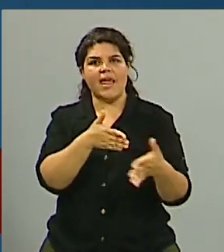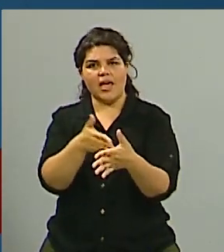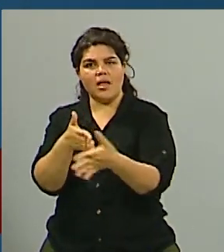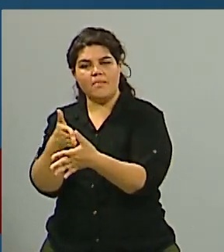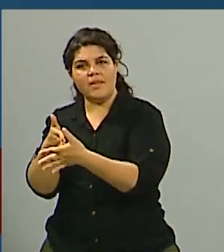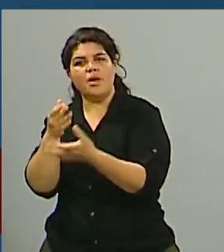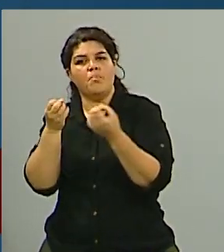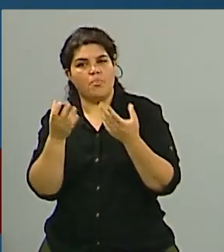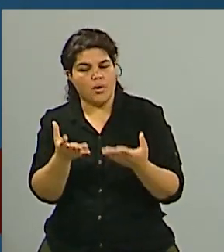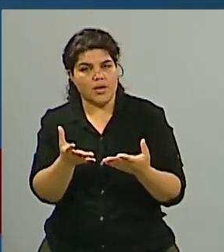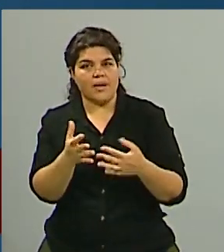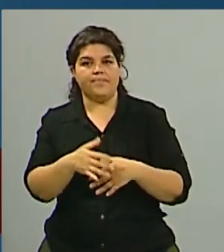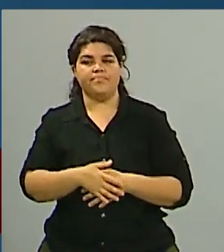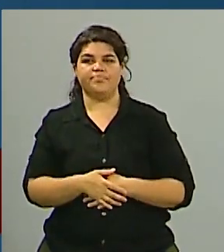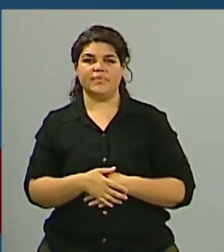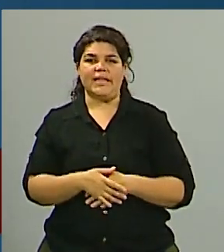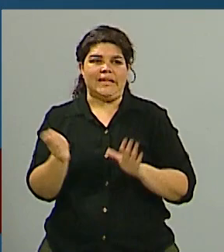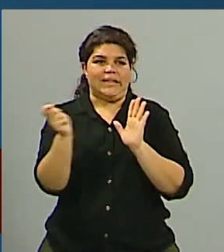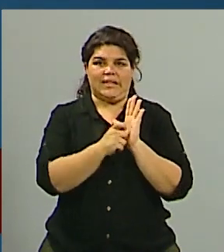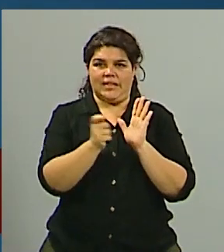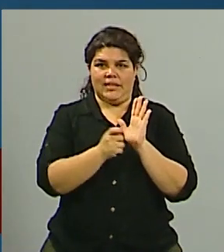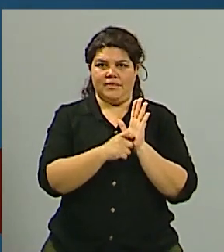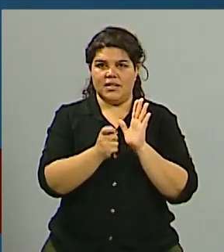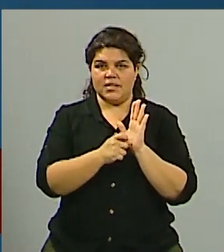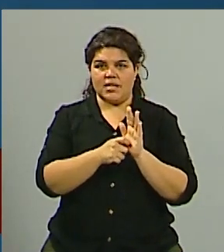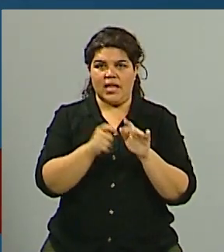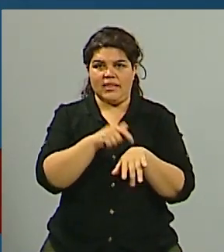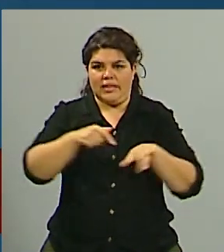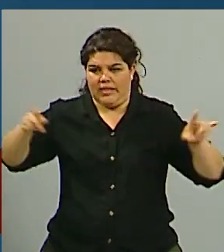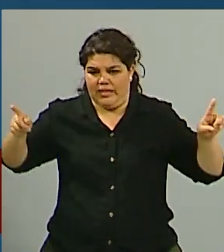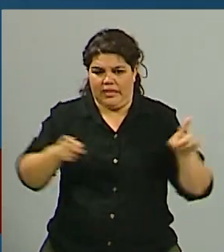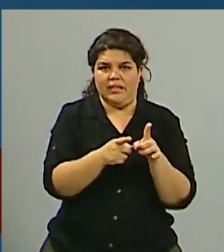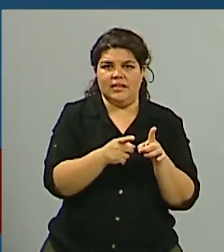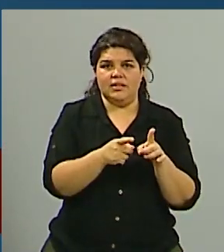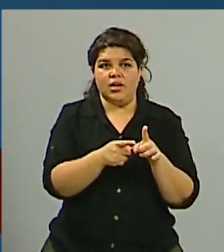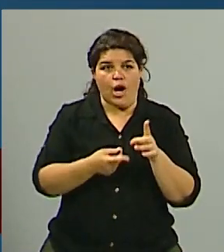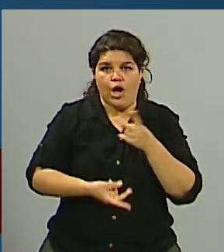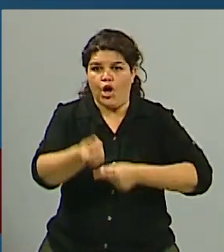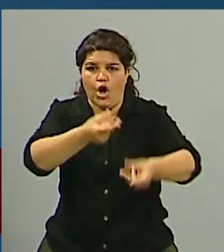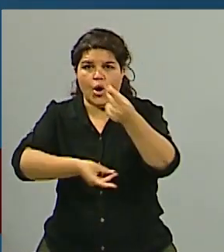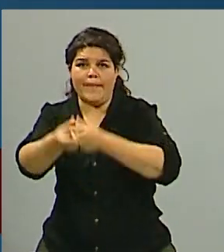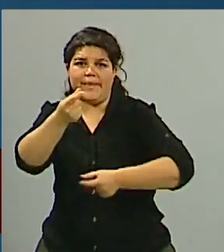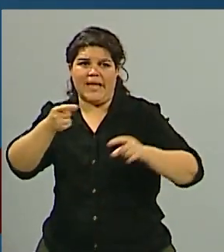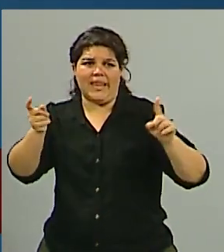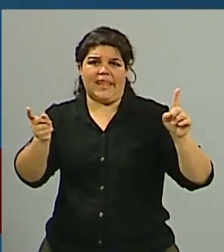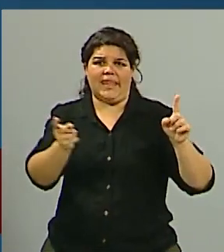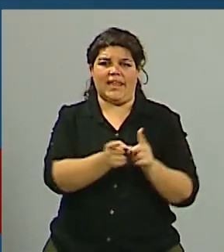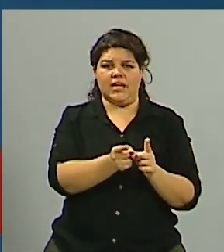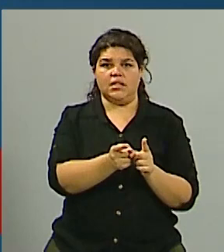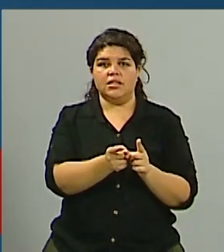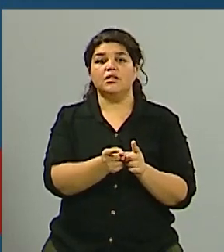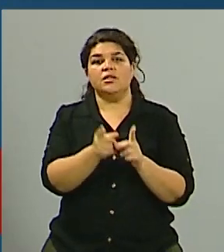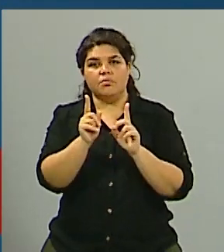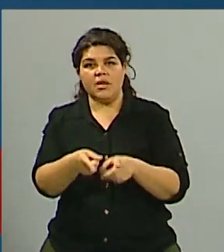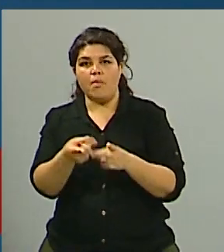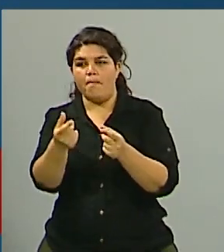para poder inscribirse y participar o efectuar las compras y poco tiempo para recuperar también